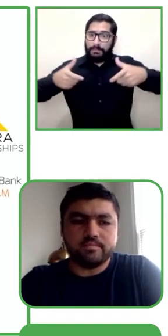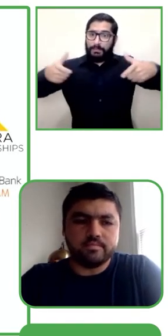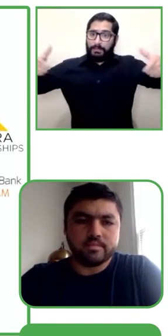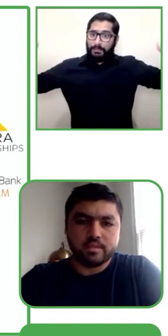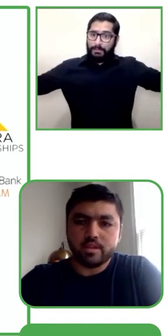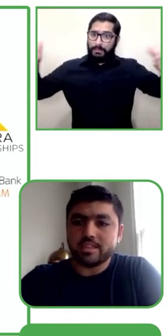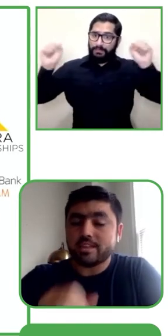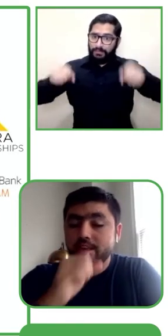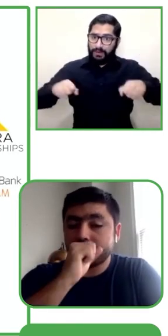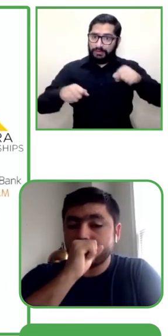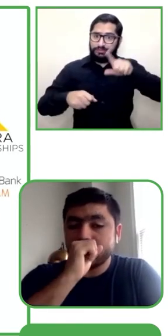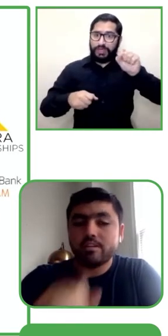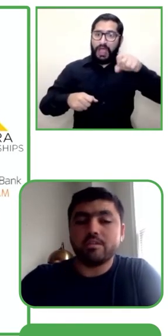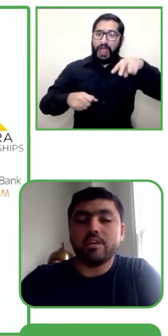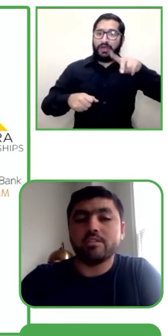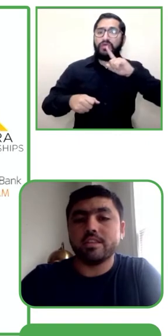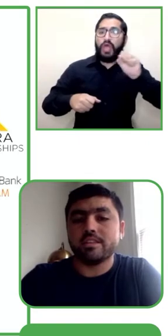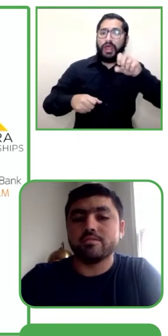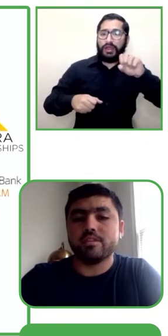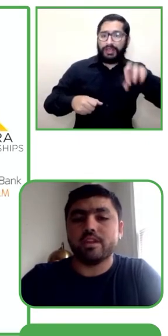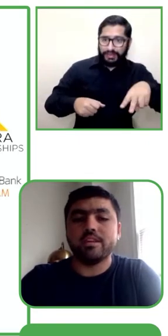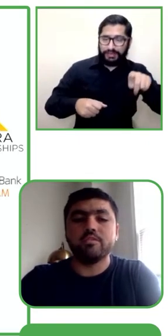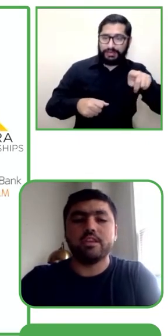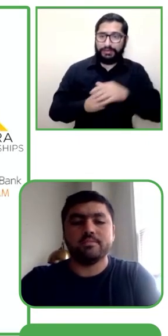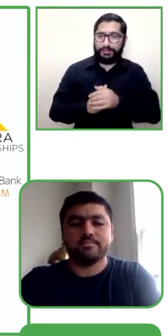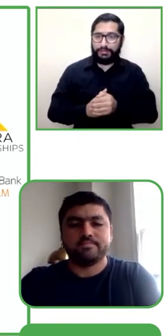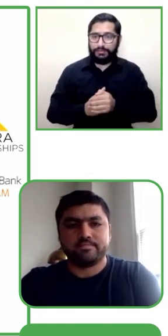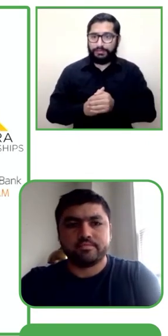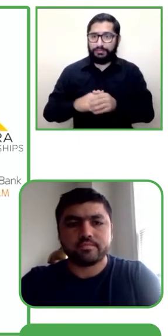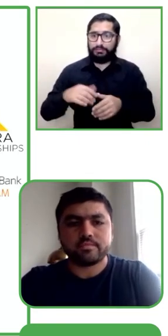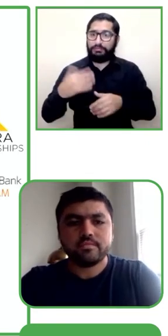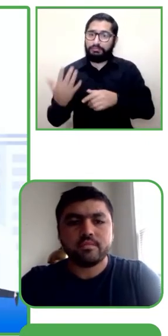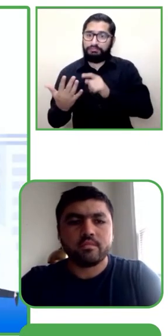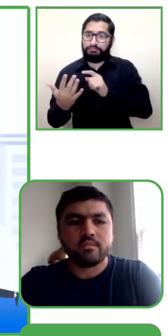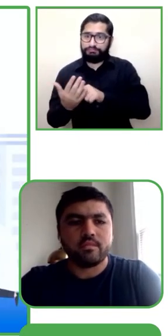Y durante esta trayectoria no han apoyado a esta institución a nivel mundial.